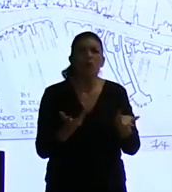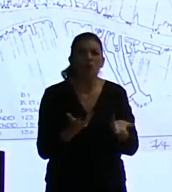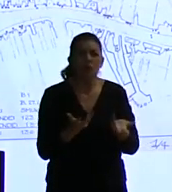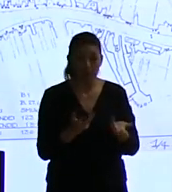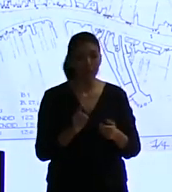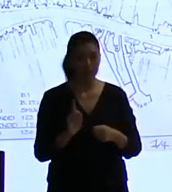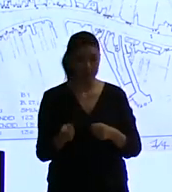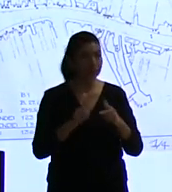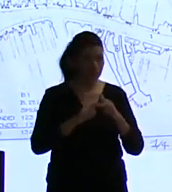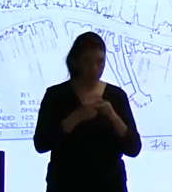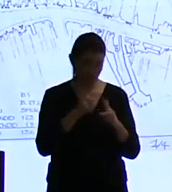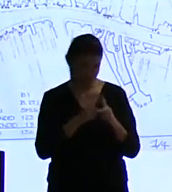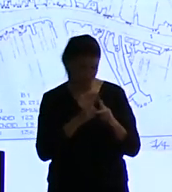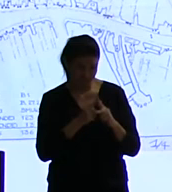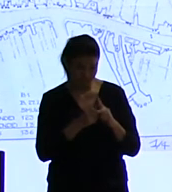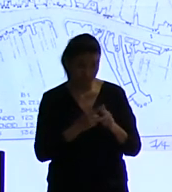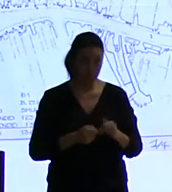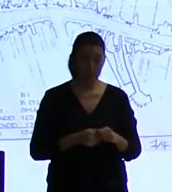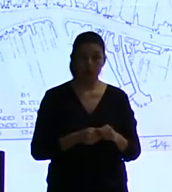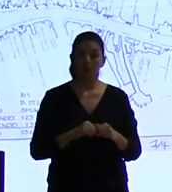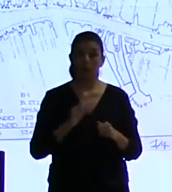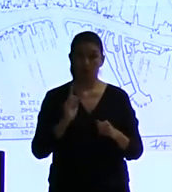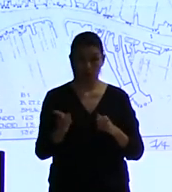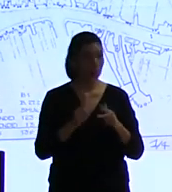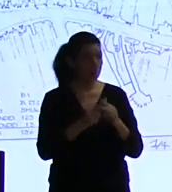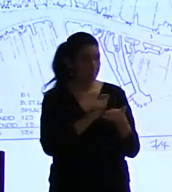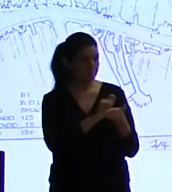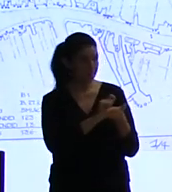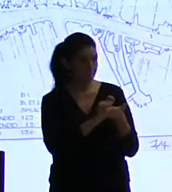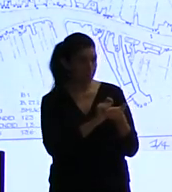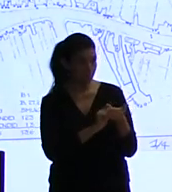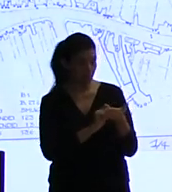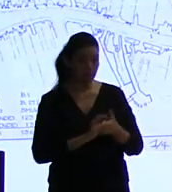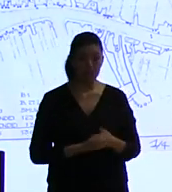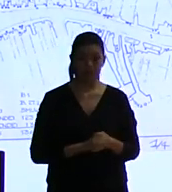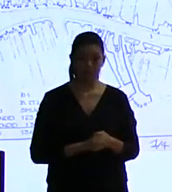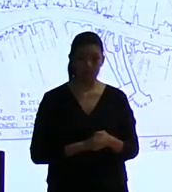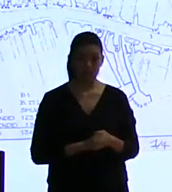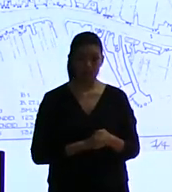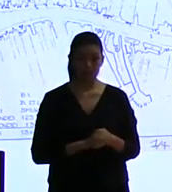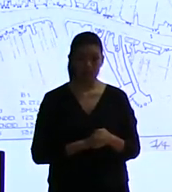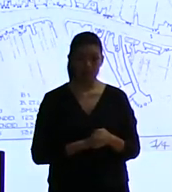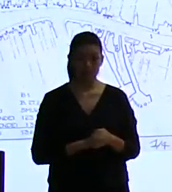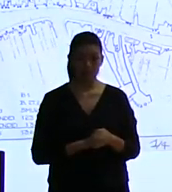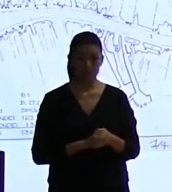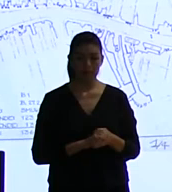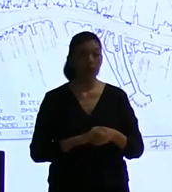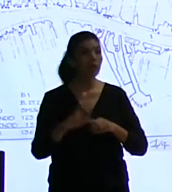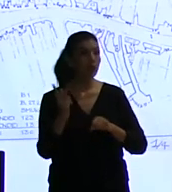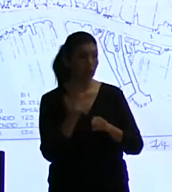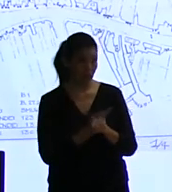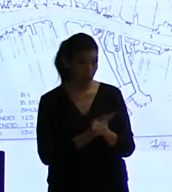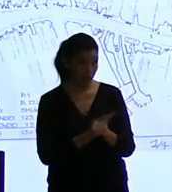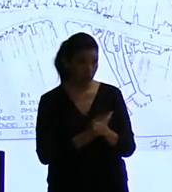que tú mides, cuentas. Y las respuestas que los ingenieros de tráfico nos han dado en los últimos